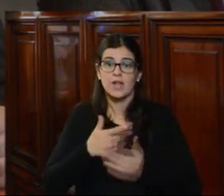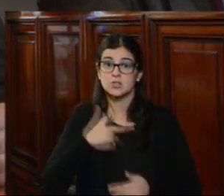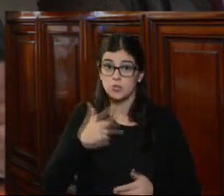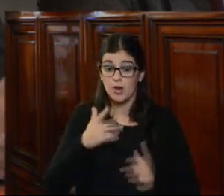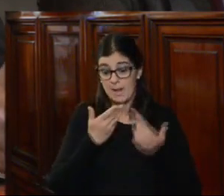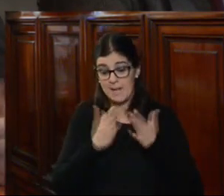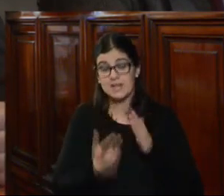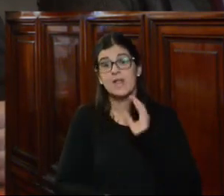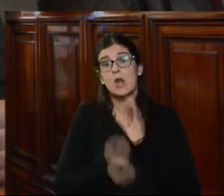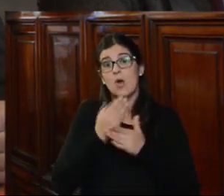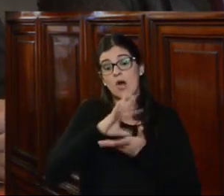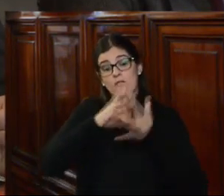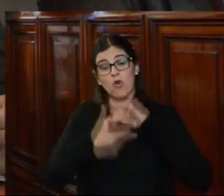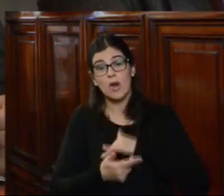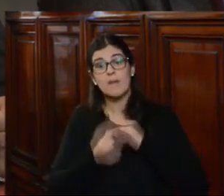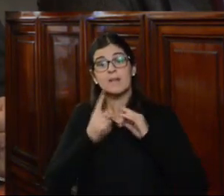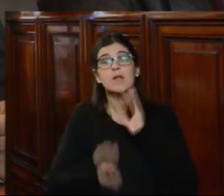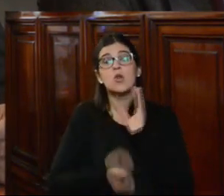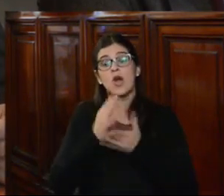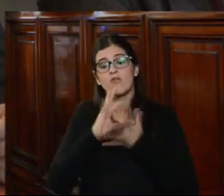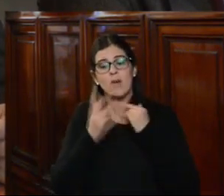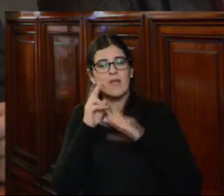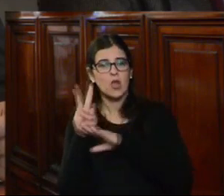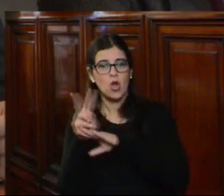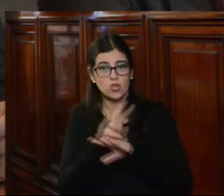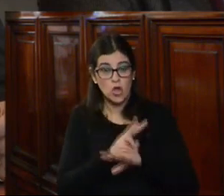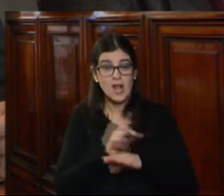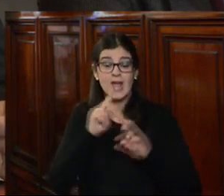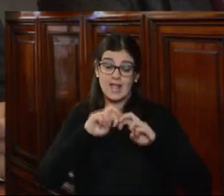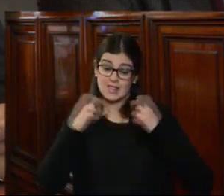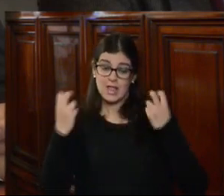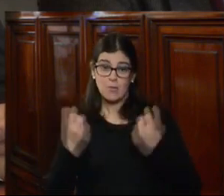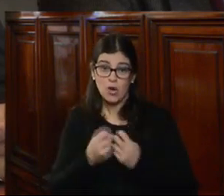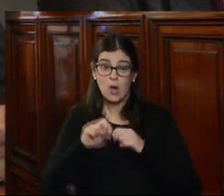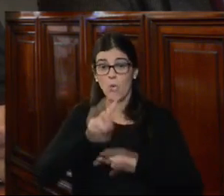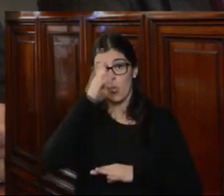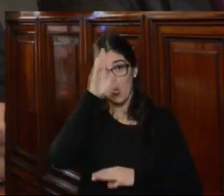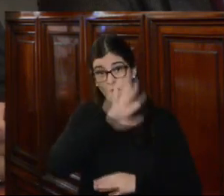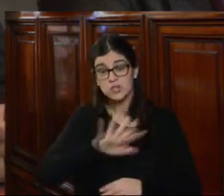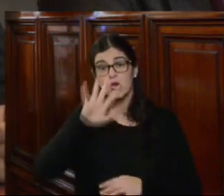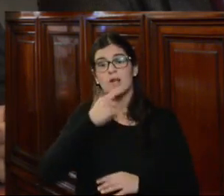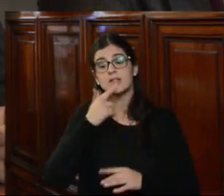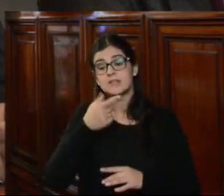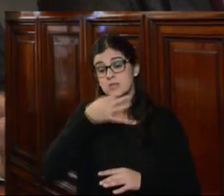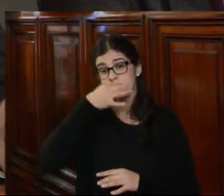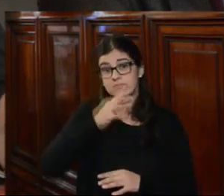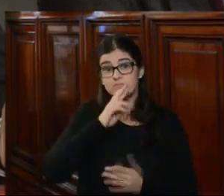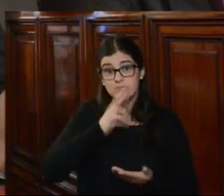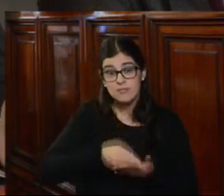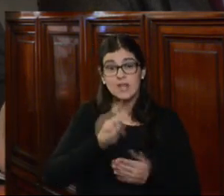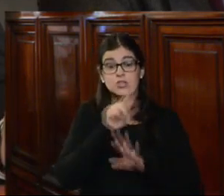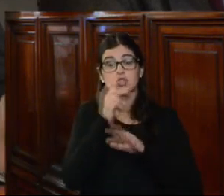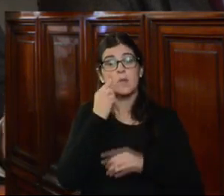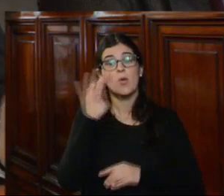a partir de nuevos mecanismos y nuevas formas de control. El Tribunal Uruguayo sostiene en su fallo que la ley